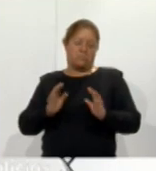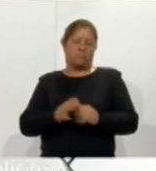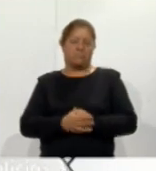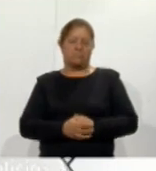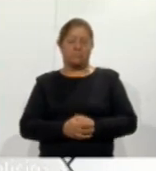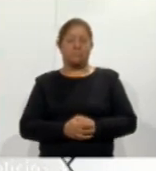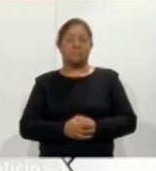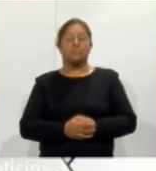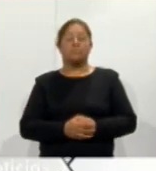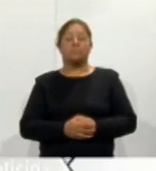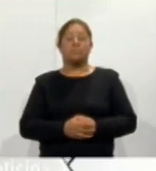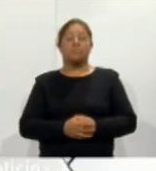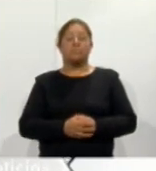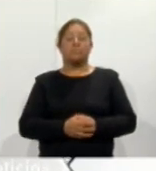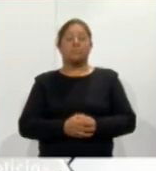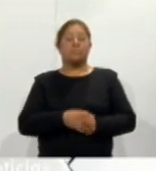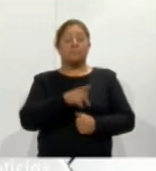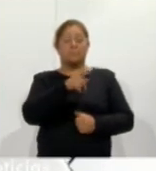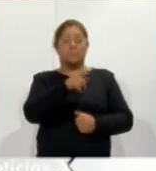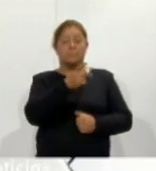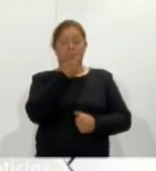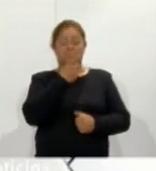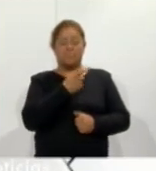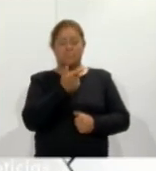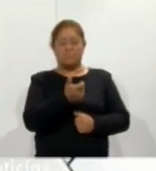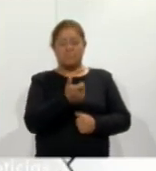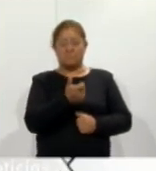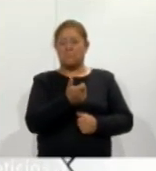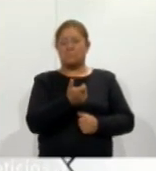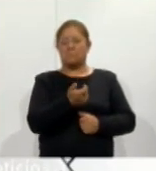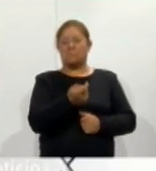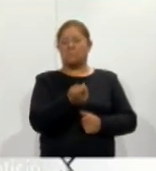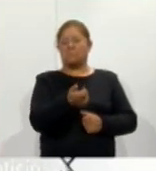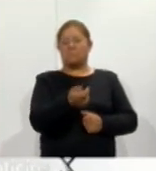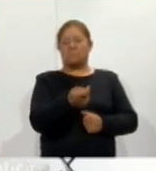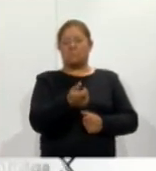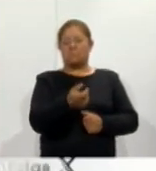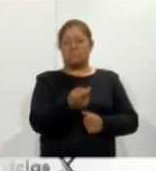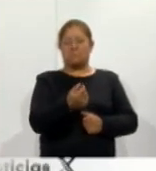es muy bajo creo que a seis buena compra